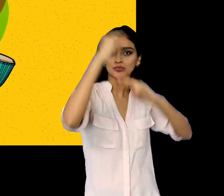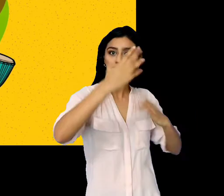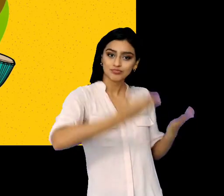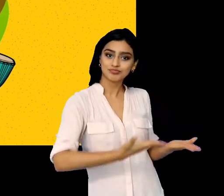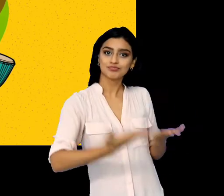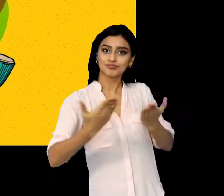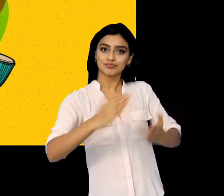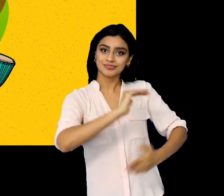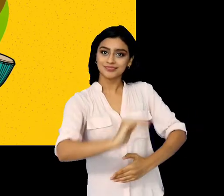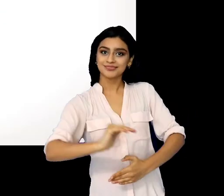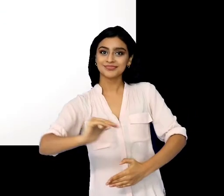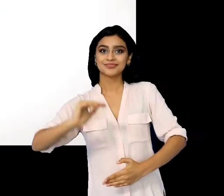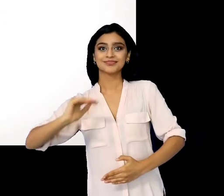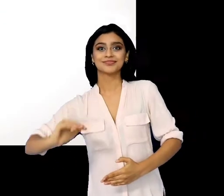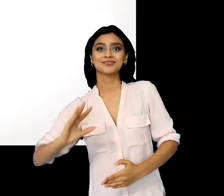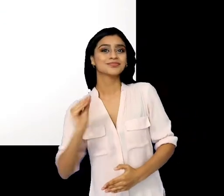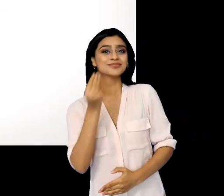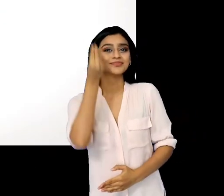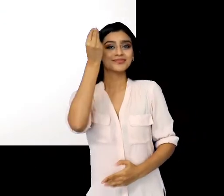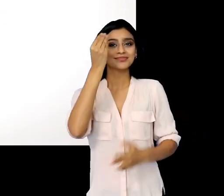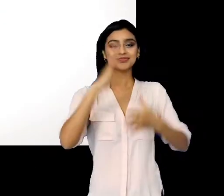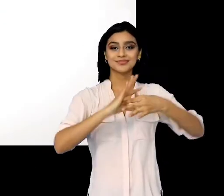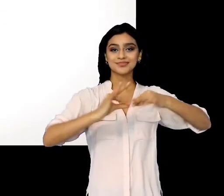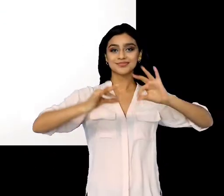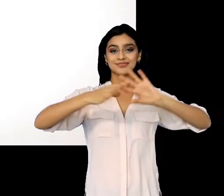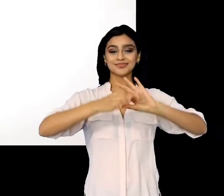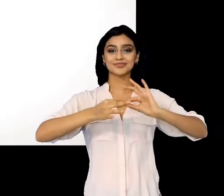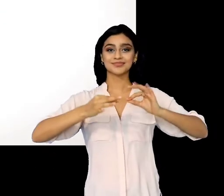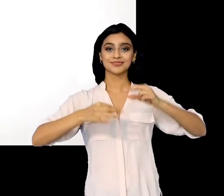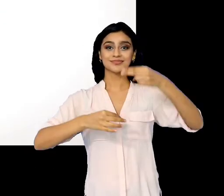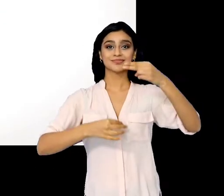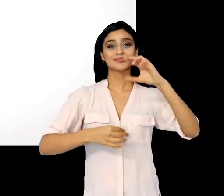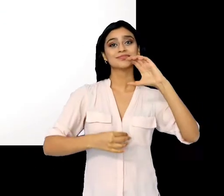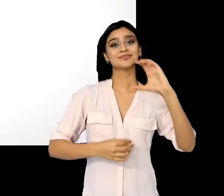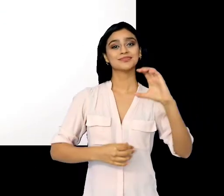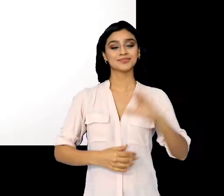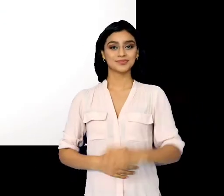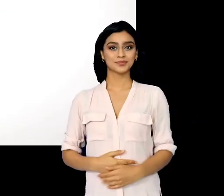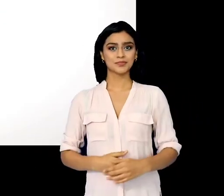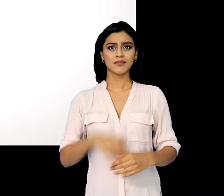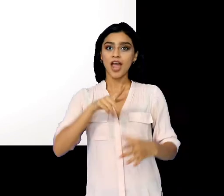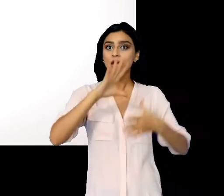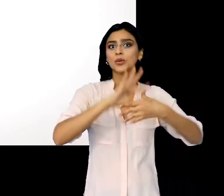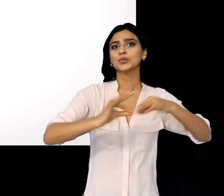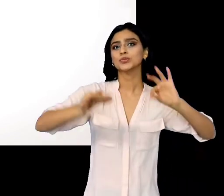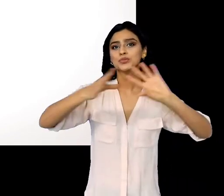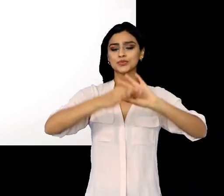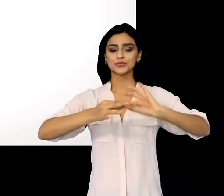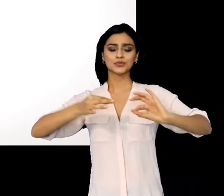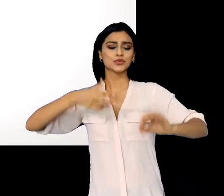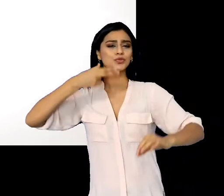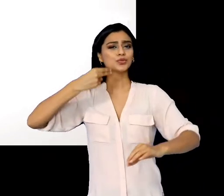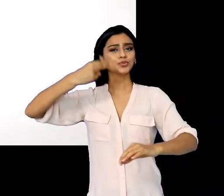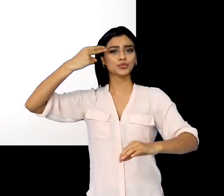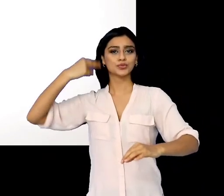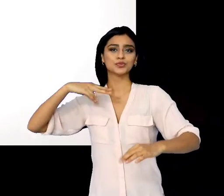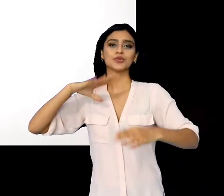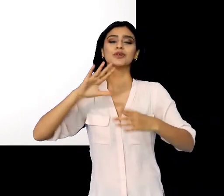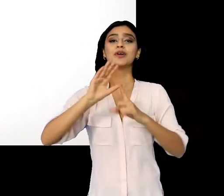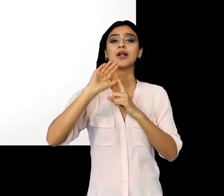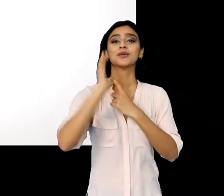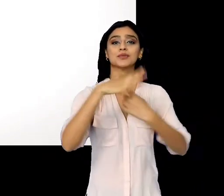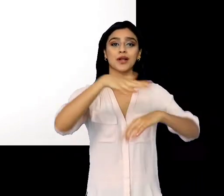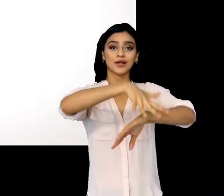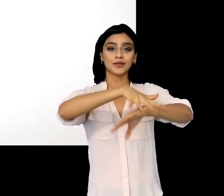los niños del Círculo Infantil y Juvenil de Narración Oral Héctor Collado, quienes narrarán hermosas leyendas y cuentos de la cultura